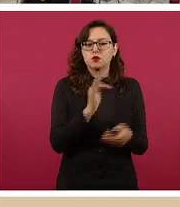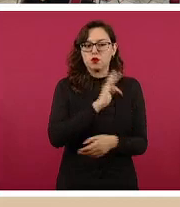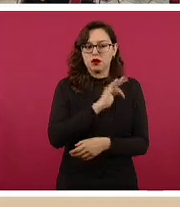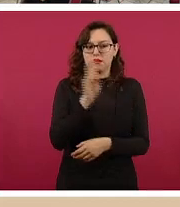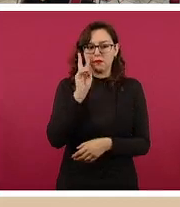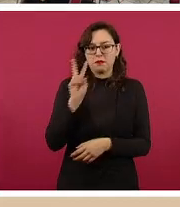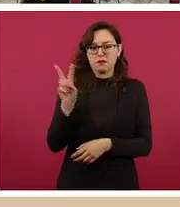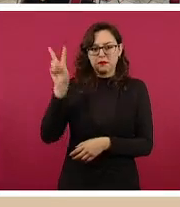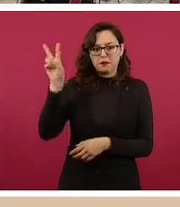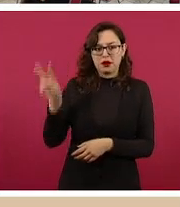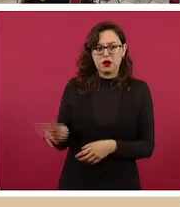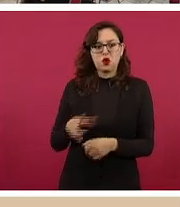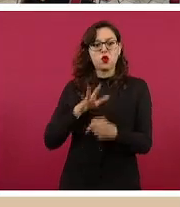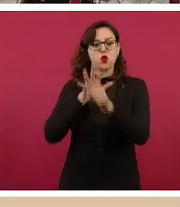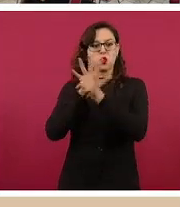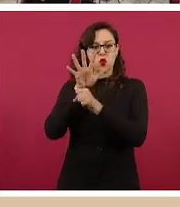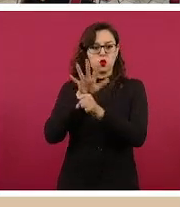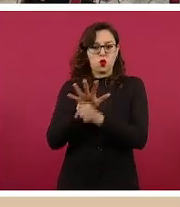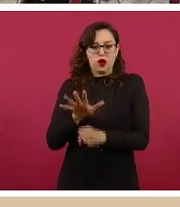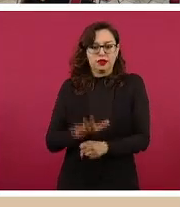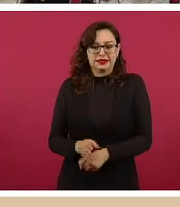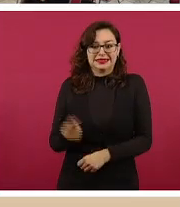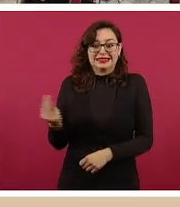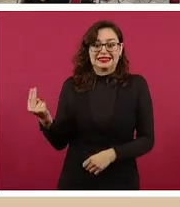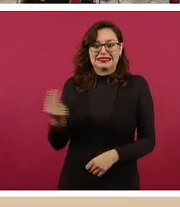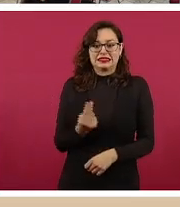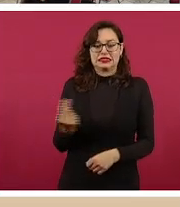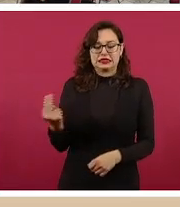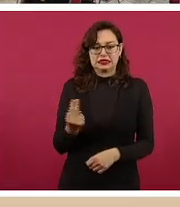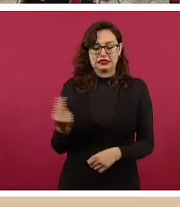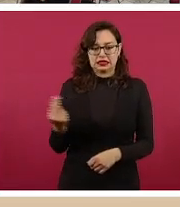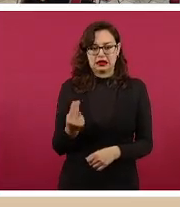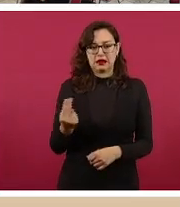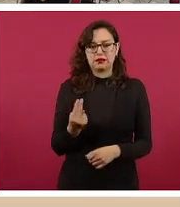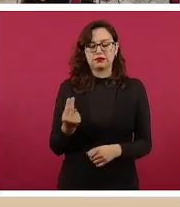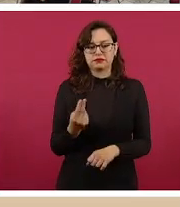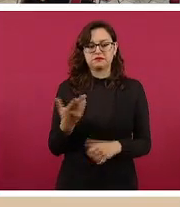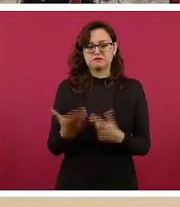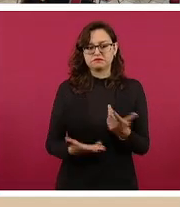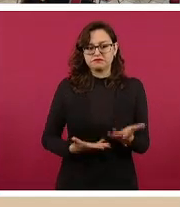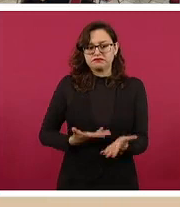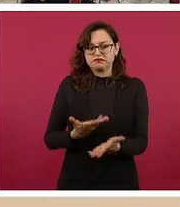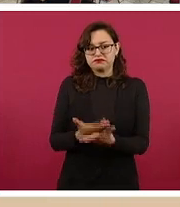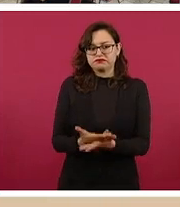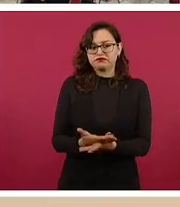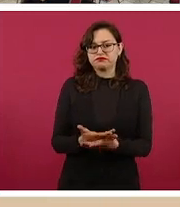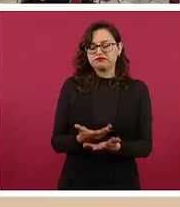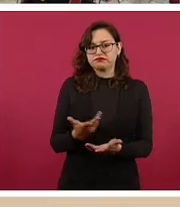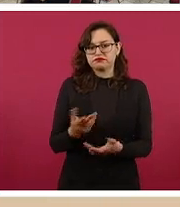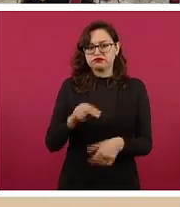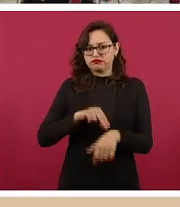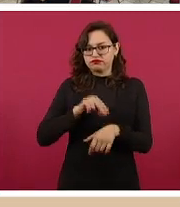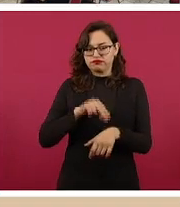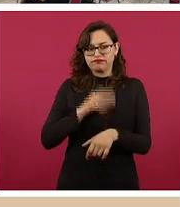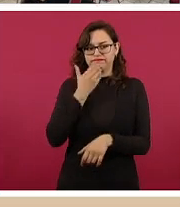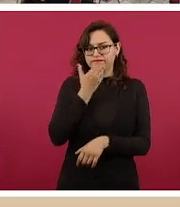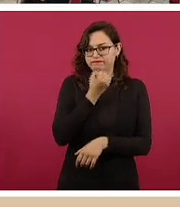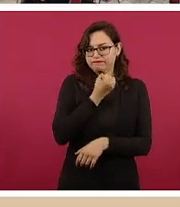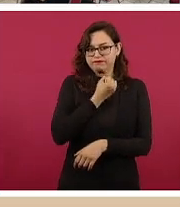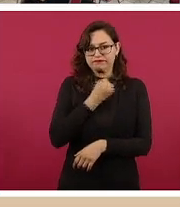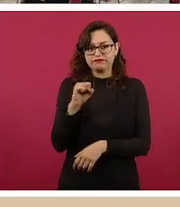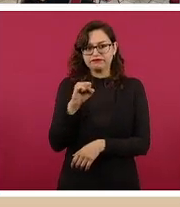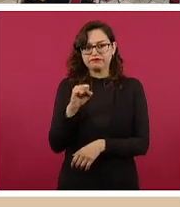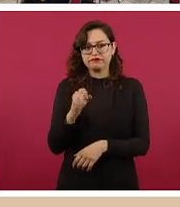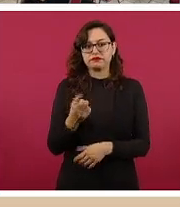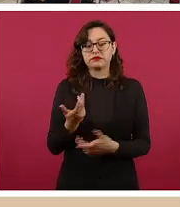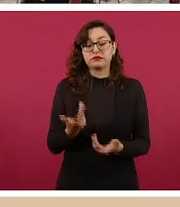especialidades en las cuales fueron las mayormente propuestas por necesidad y las vacantes en